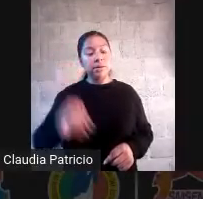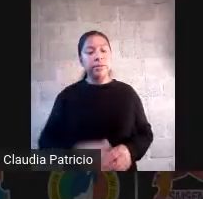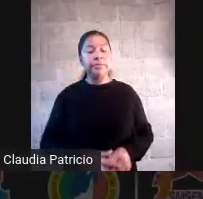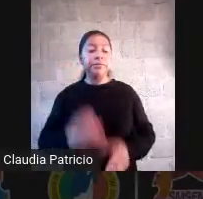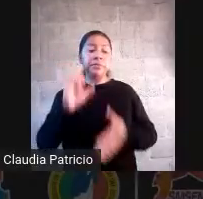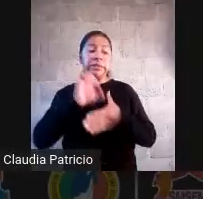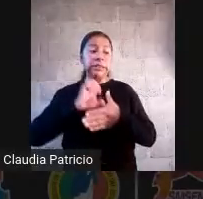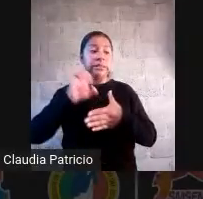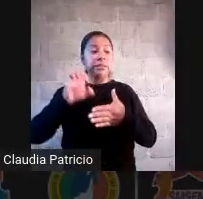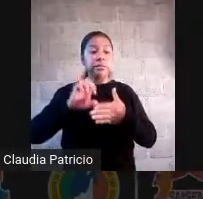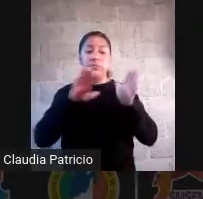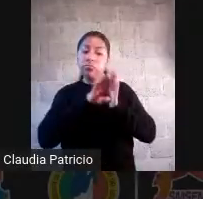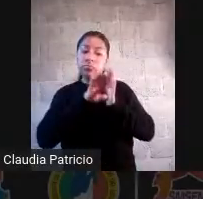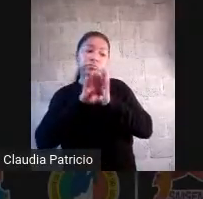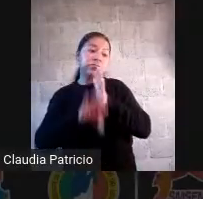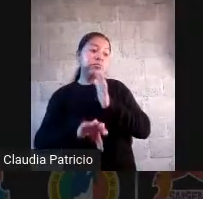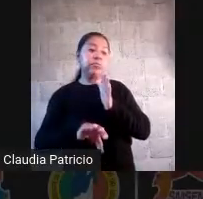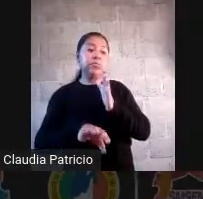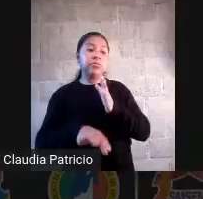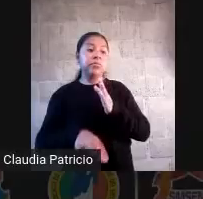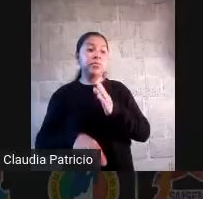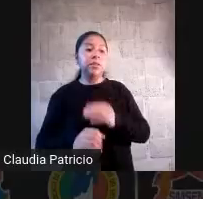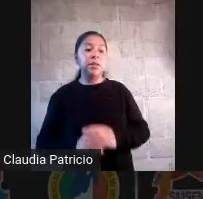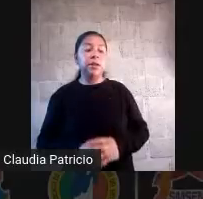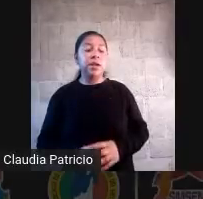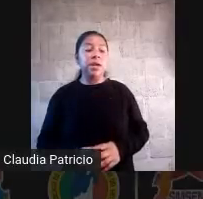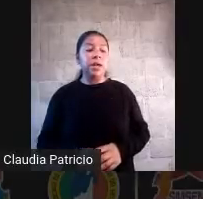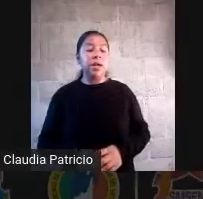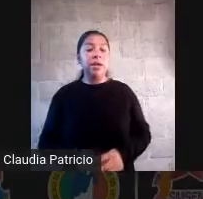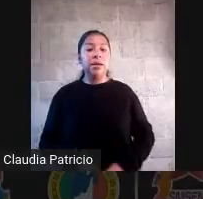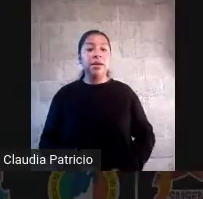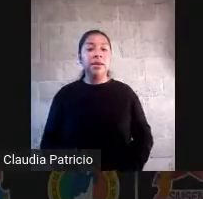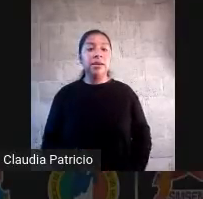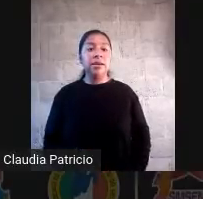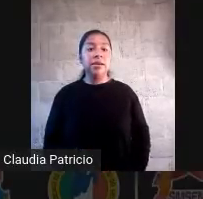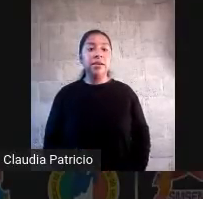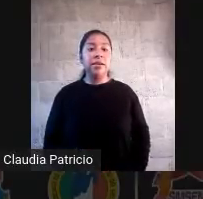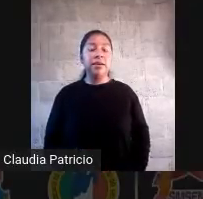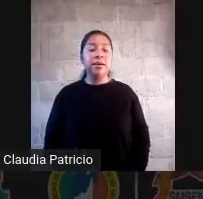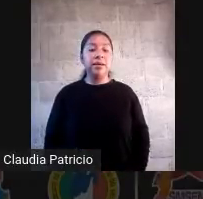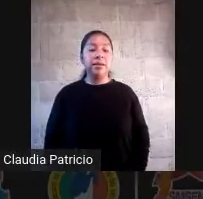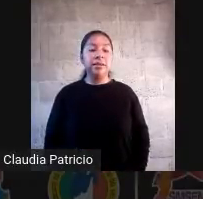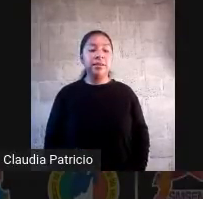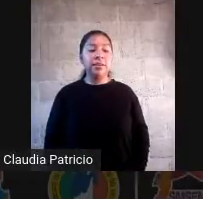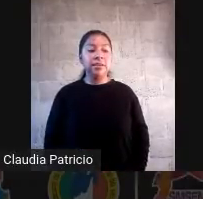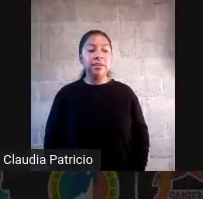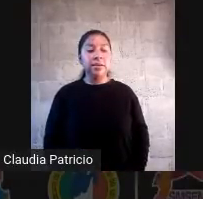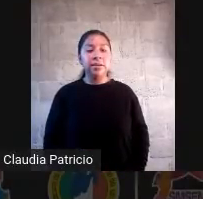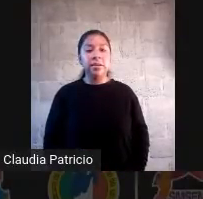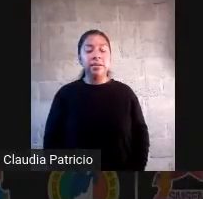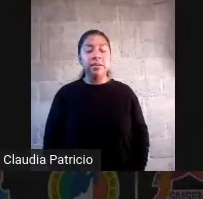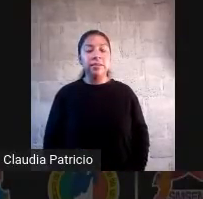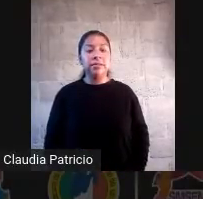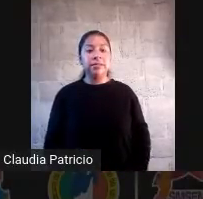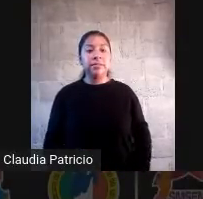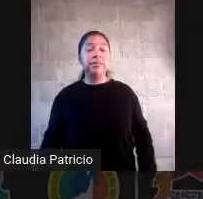ya con un ejemplo muy concreto y novedoso a la vez para muchos de ustedes que es la estrategia didáctica llamada